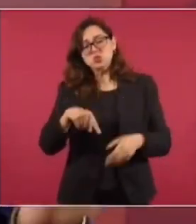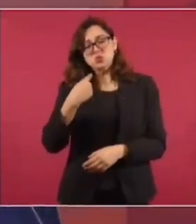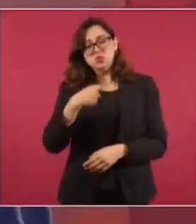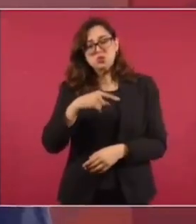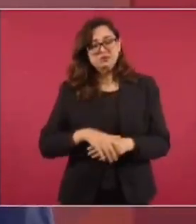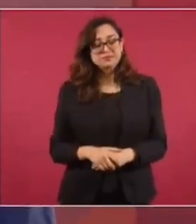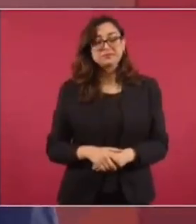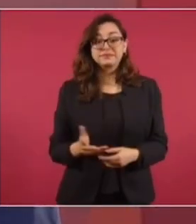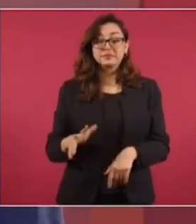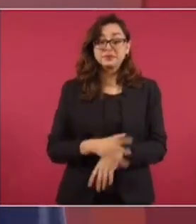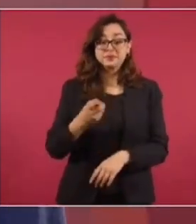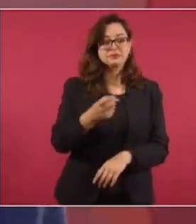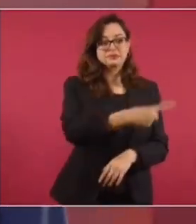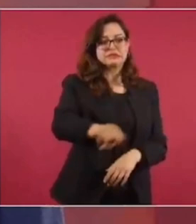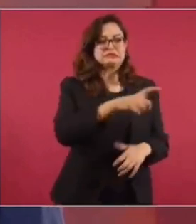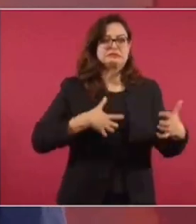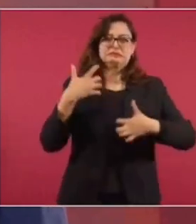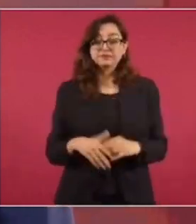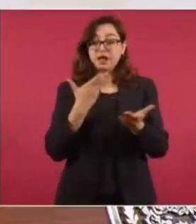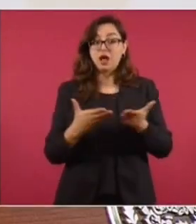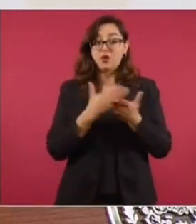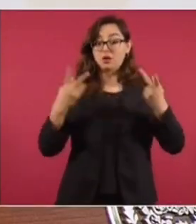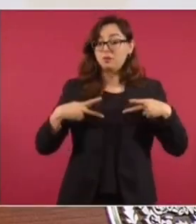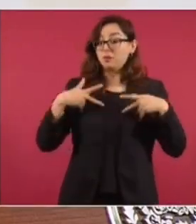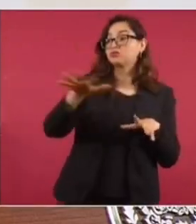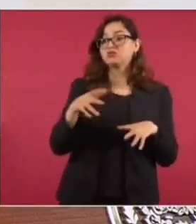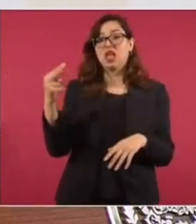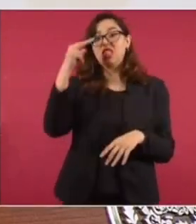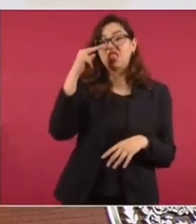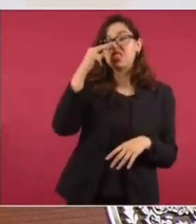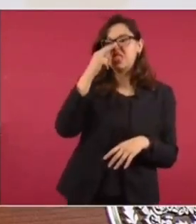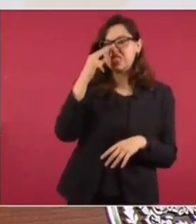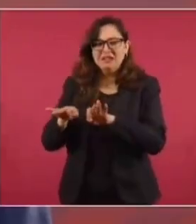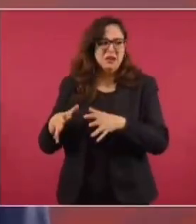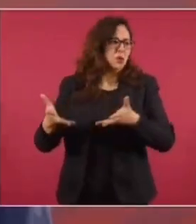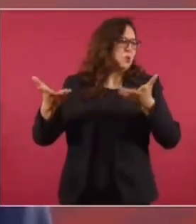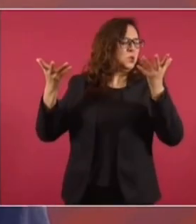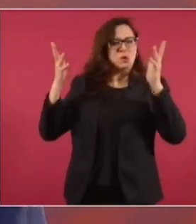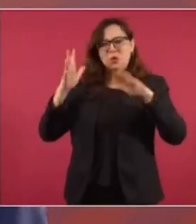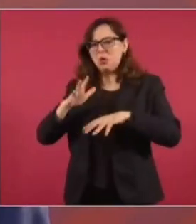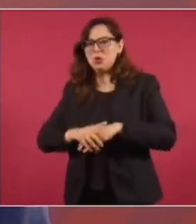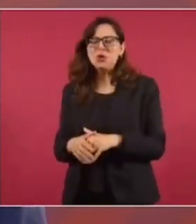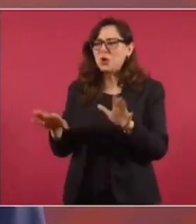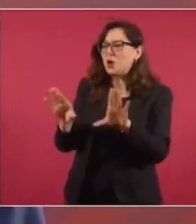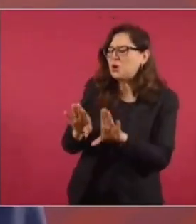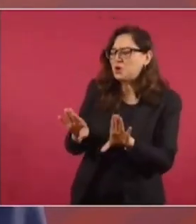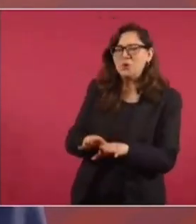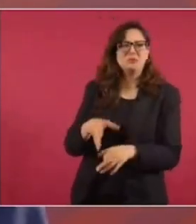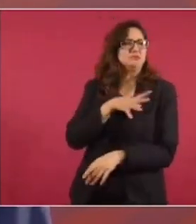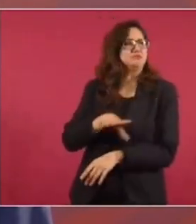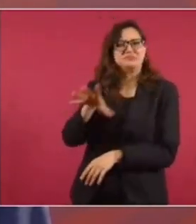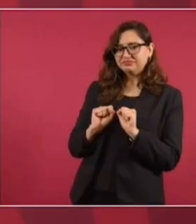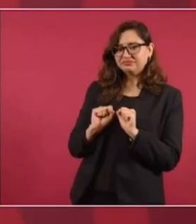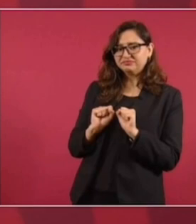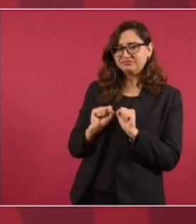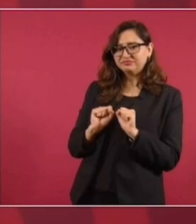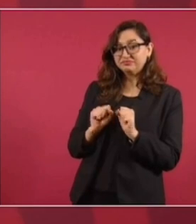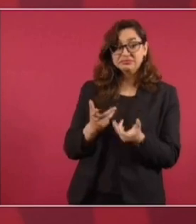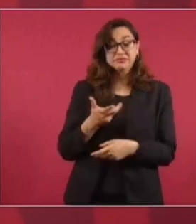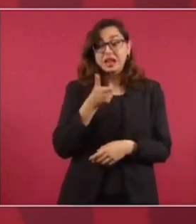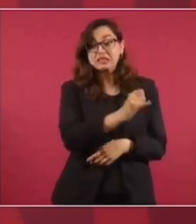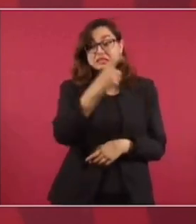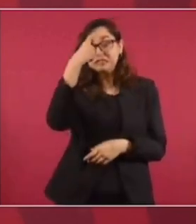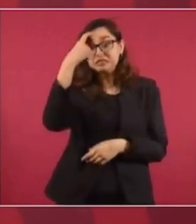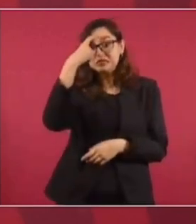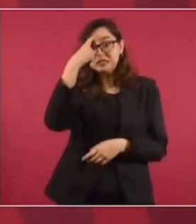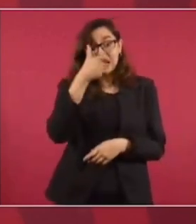los nacos van a estar en el poder, los chintos, como el pueblo, la chusma, así.